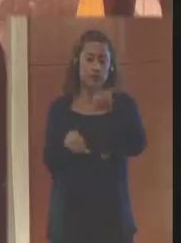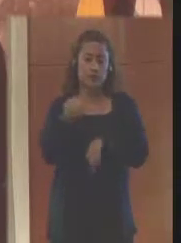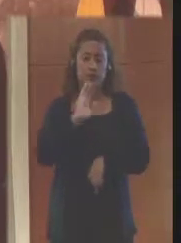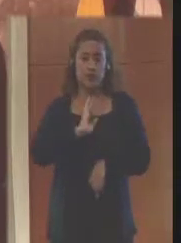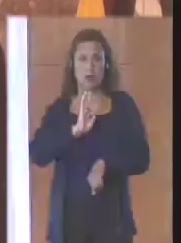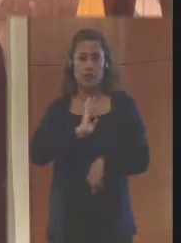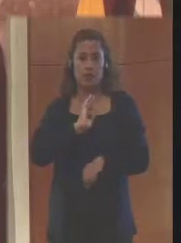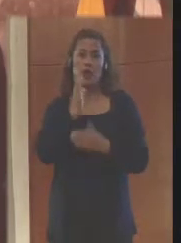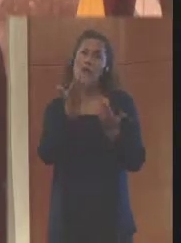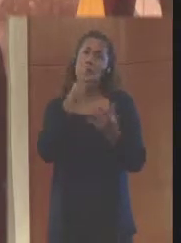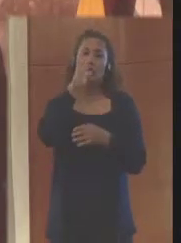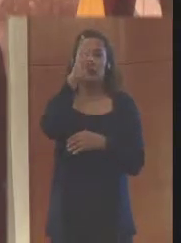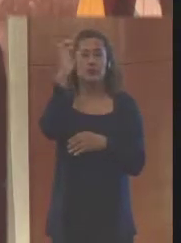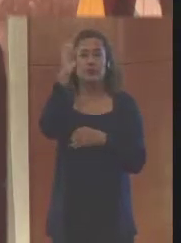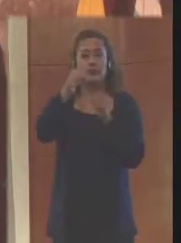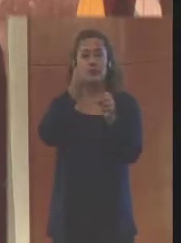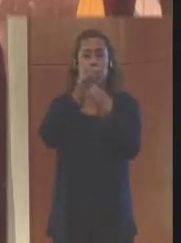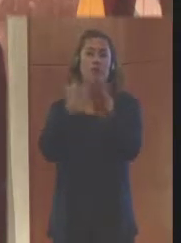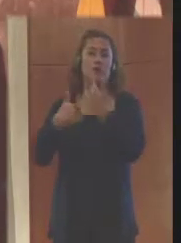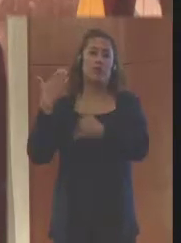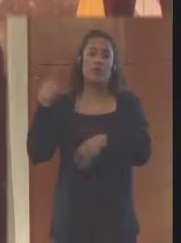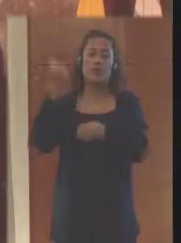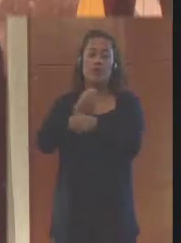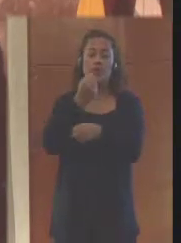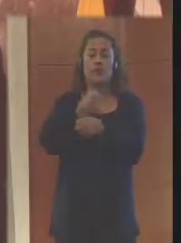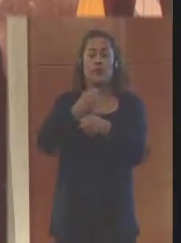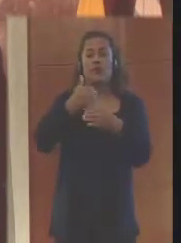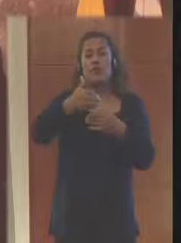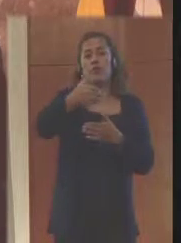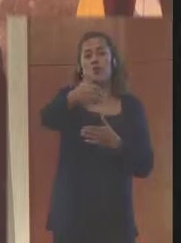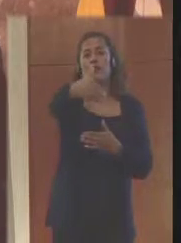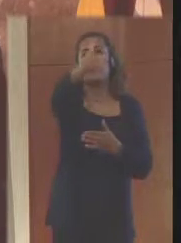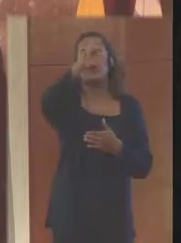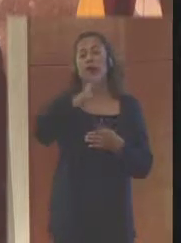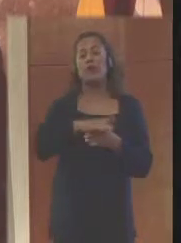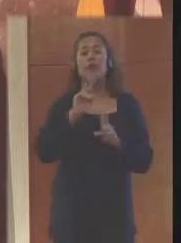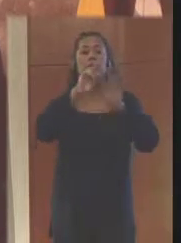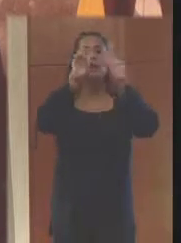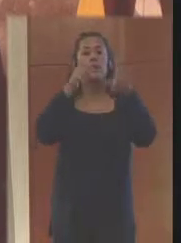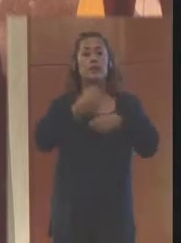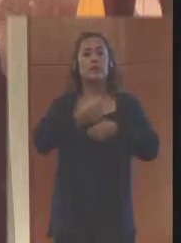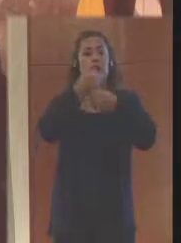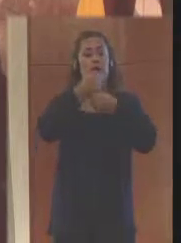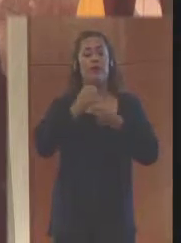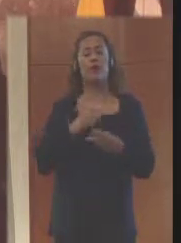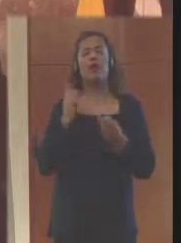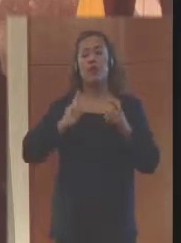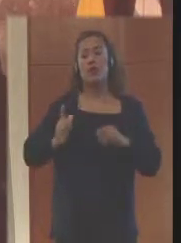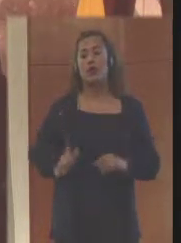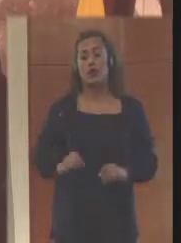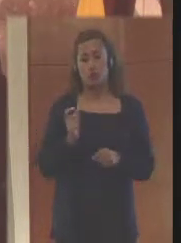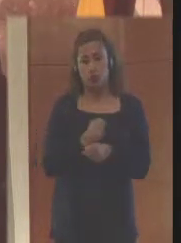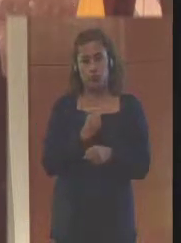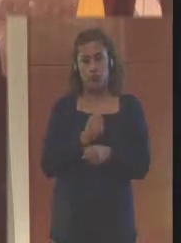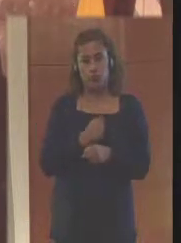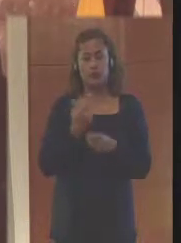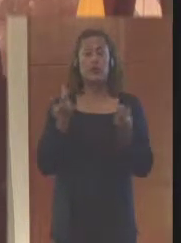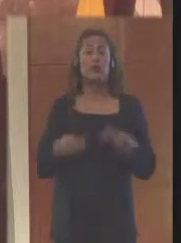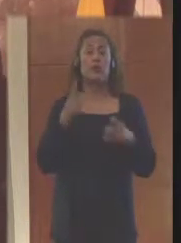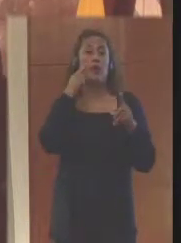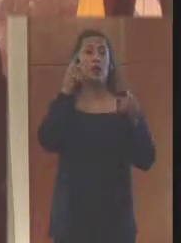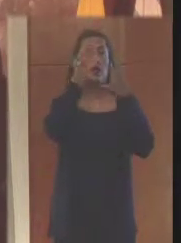más de 60 años trabajando en los temas de seguridad, salud ocupacional y protección